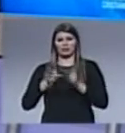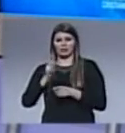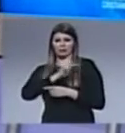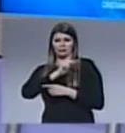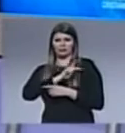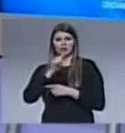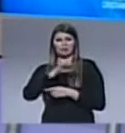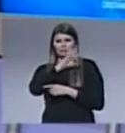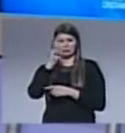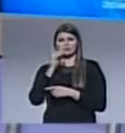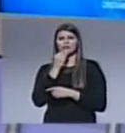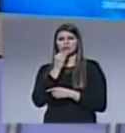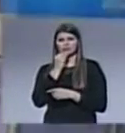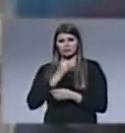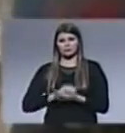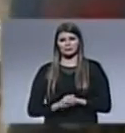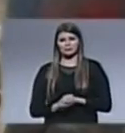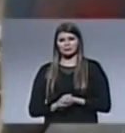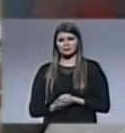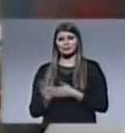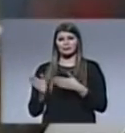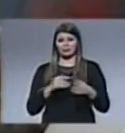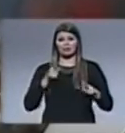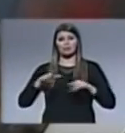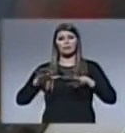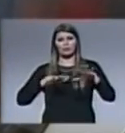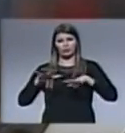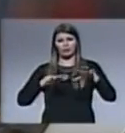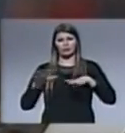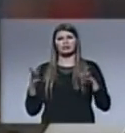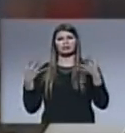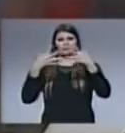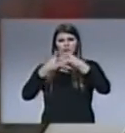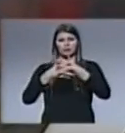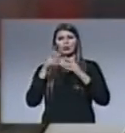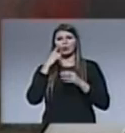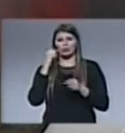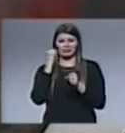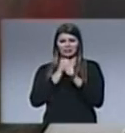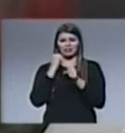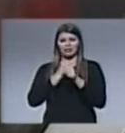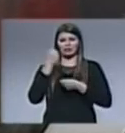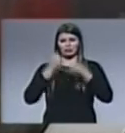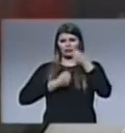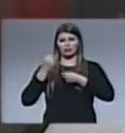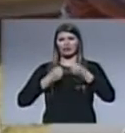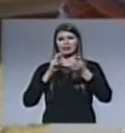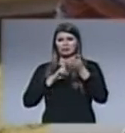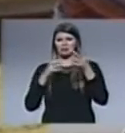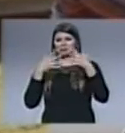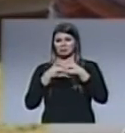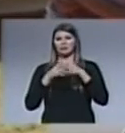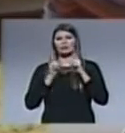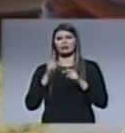hoy no le conocen a Cristo. El Movimiento de Fraternidad Internacional de Hombres de Negocios del Evangelio Completo es una